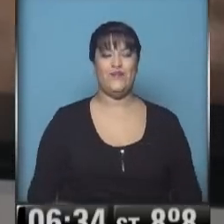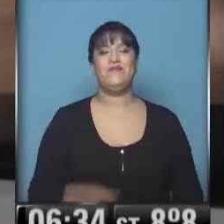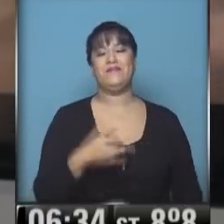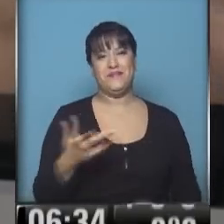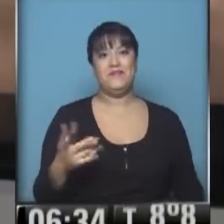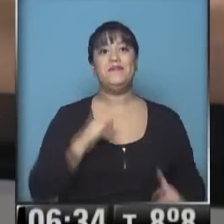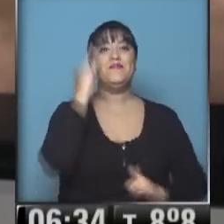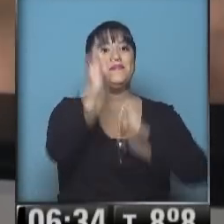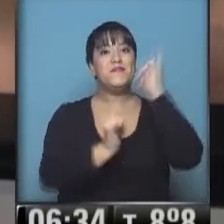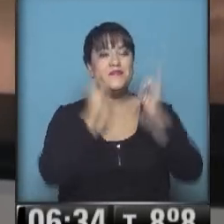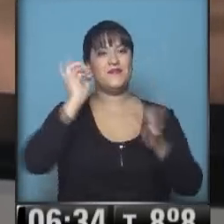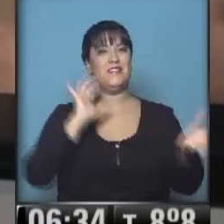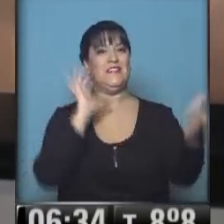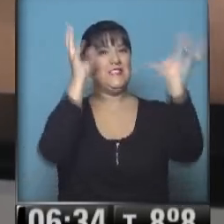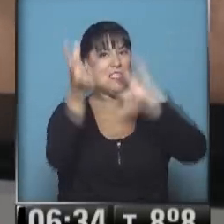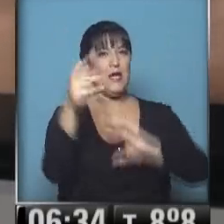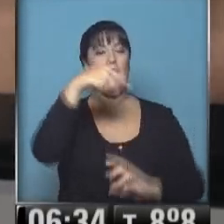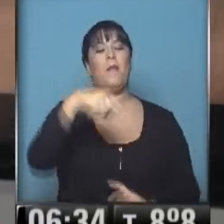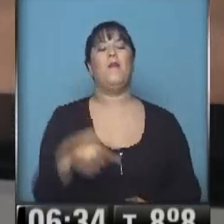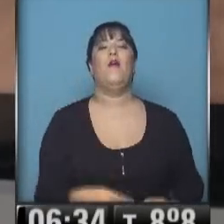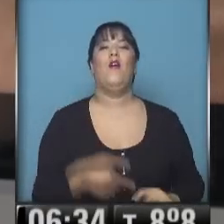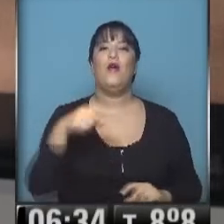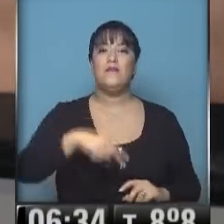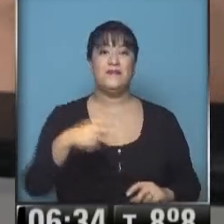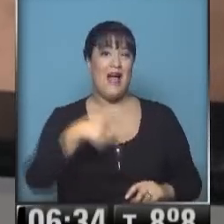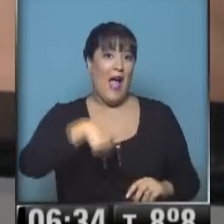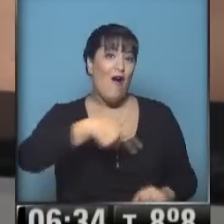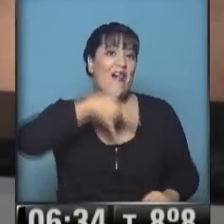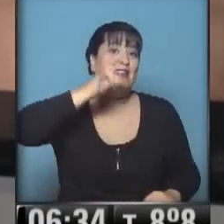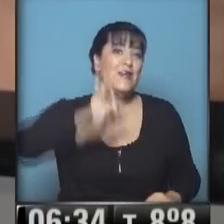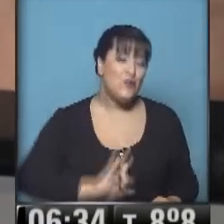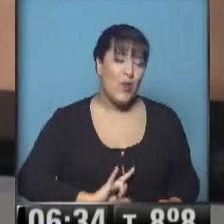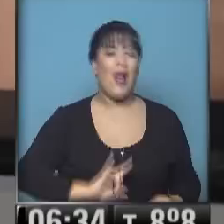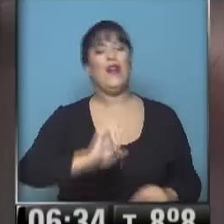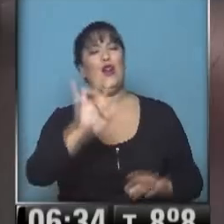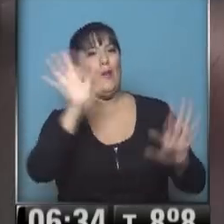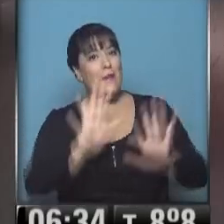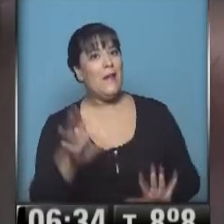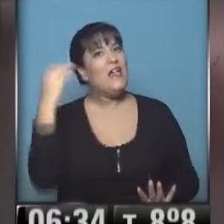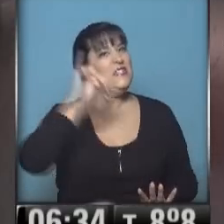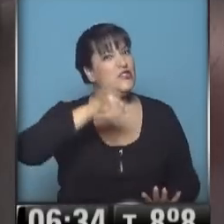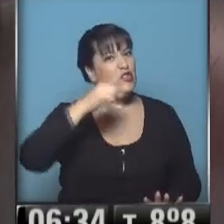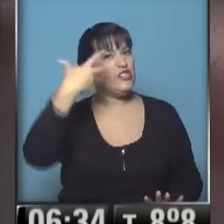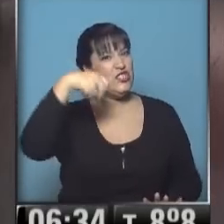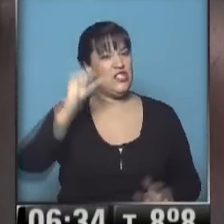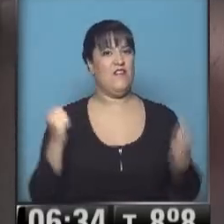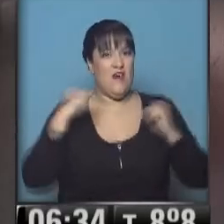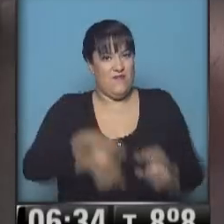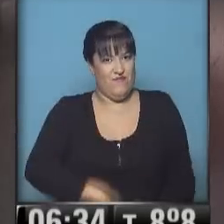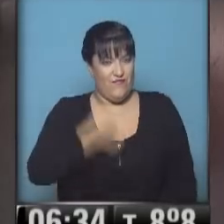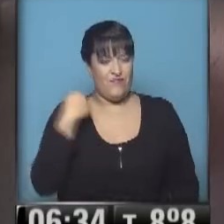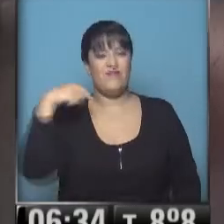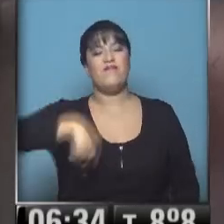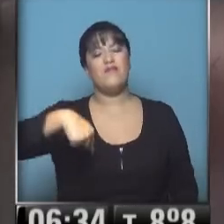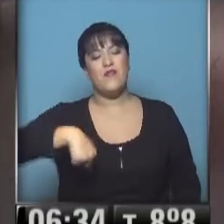compartimos el pronóstico para la ciudad de Buenos Aires. Estás por salir de casa desayunando. Preparate, salí con abrigo. Vemos ya mismo el pronóstico para la ciudad.